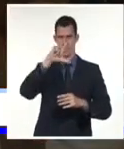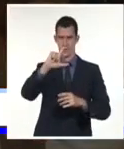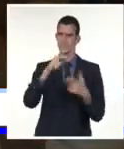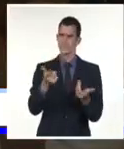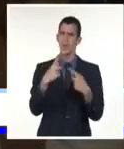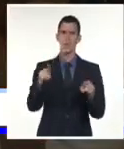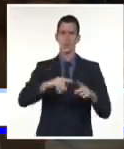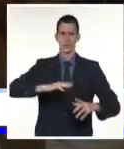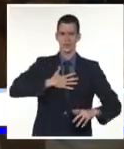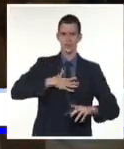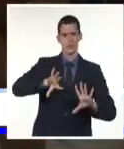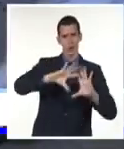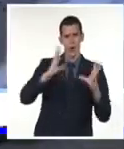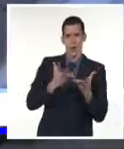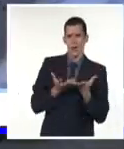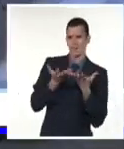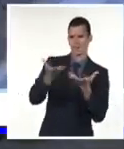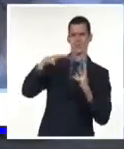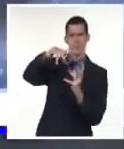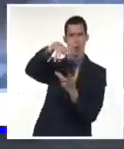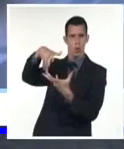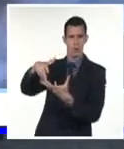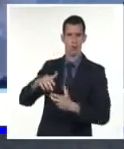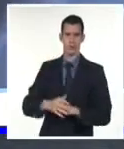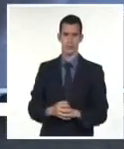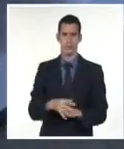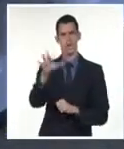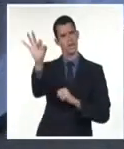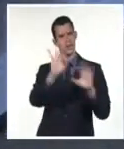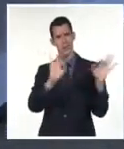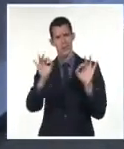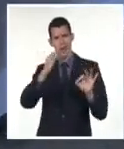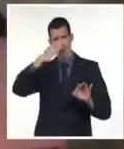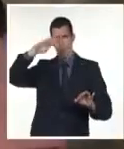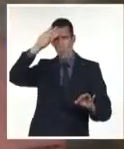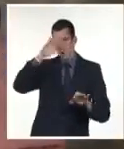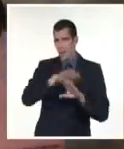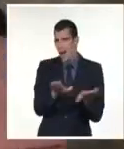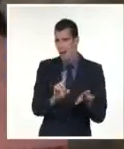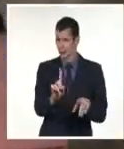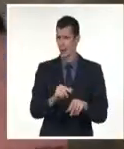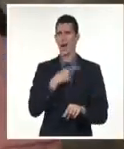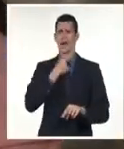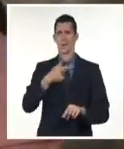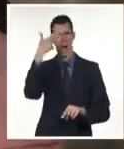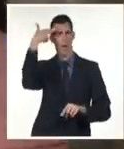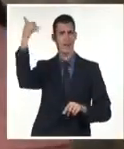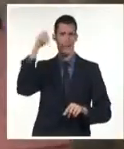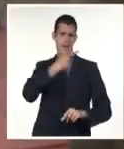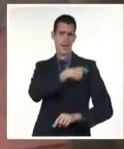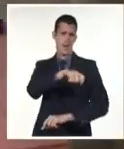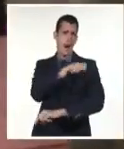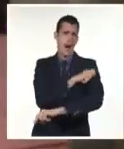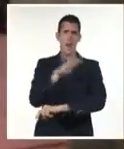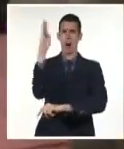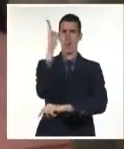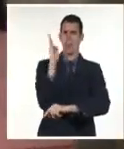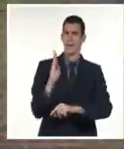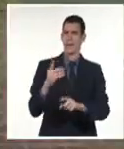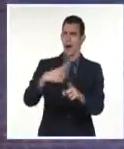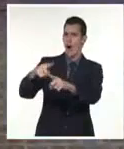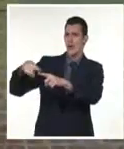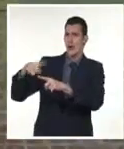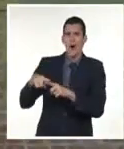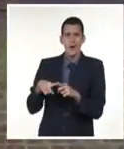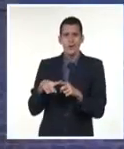consecuencia de la COVID-19. Llegarán artistas invitados de países como Haití, España, Brasil y por supuesto los músicos